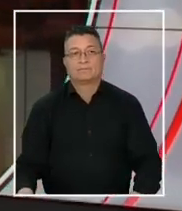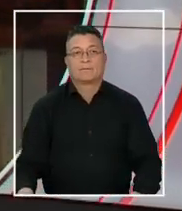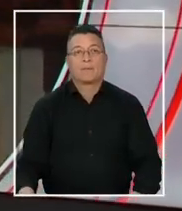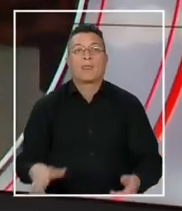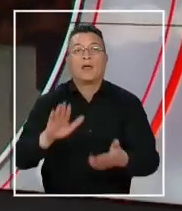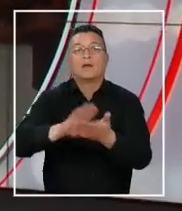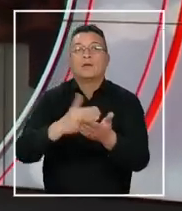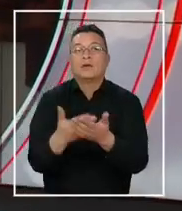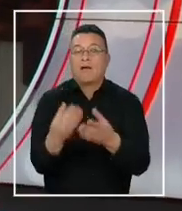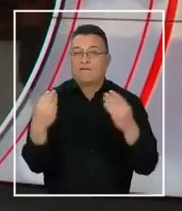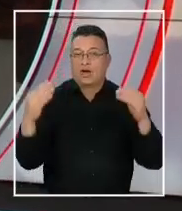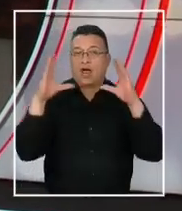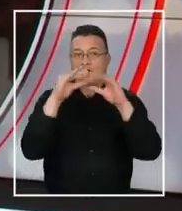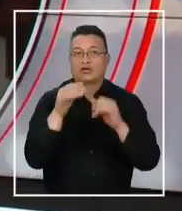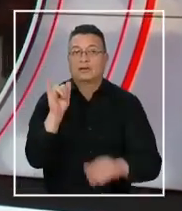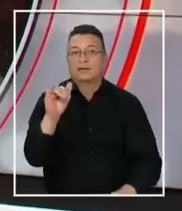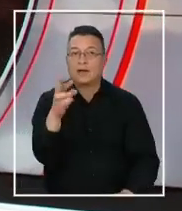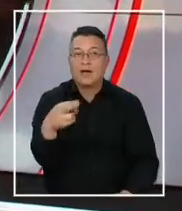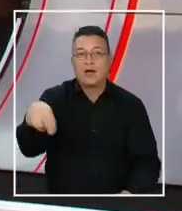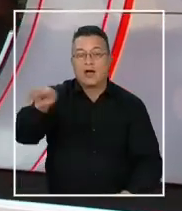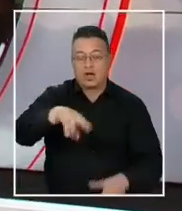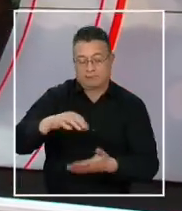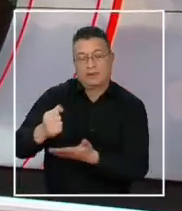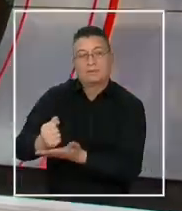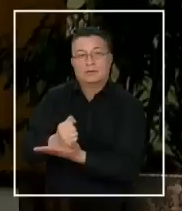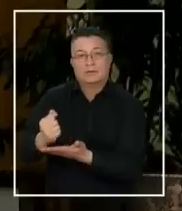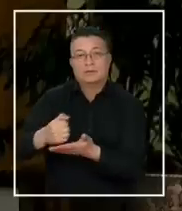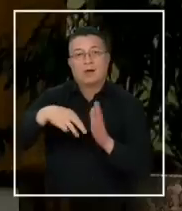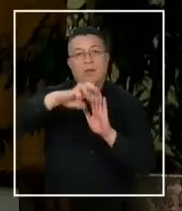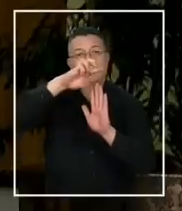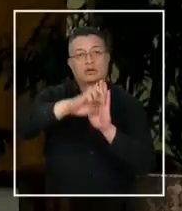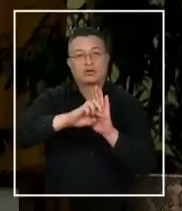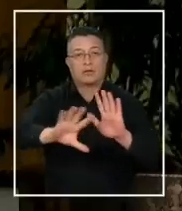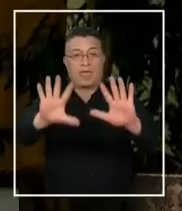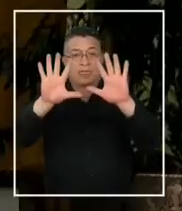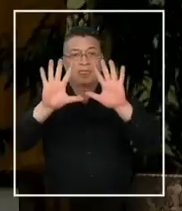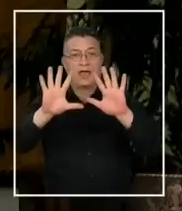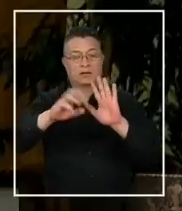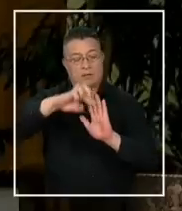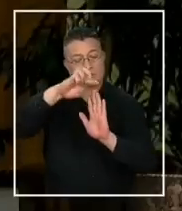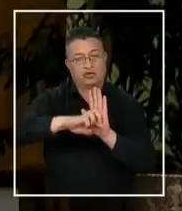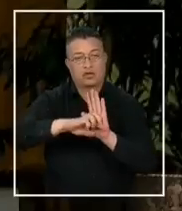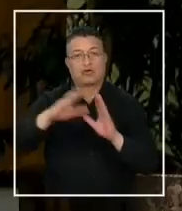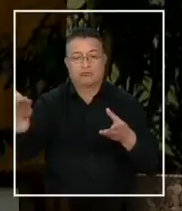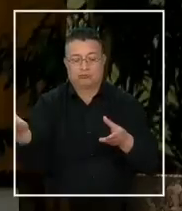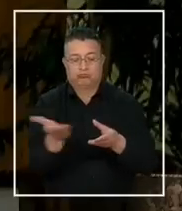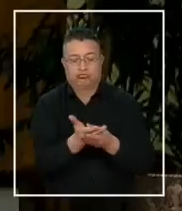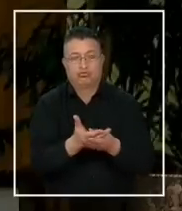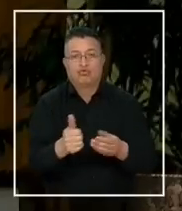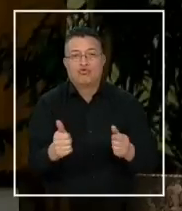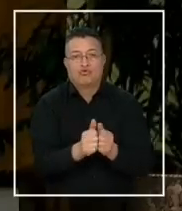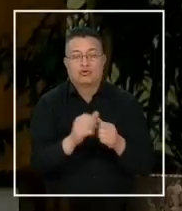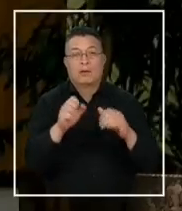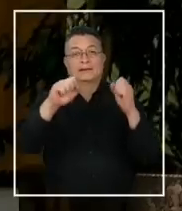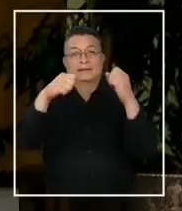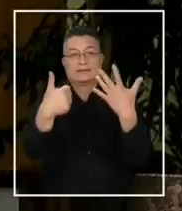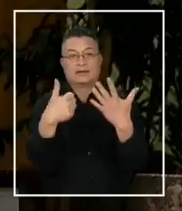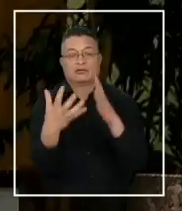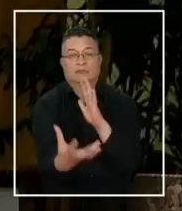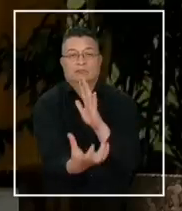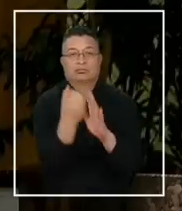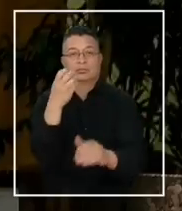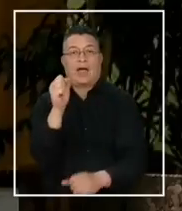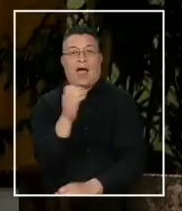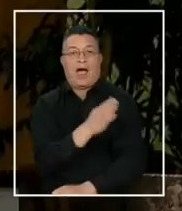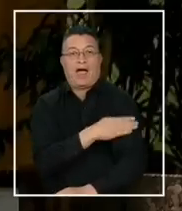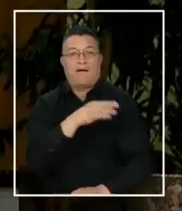¿Qué tal? ¿Cómo están? Muy buenas noches. Se retomó la tramitación de los proyectos, los 10 proyectos refundidos que versan sobre un sexto retiro de fondos